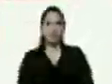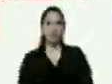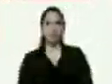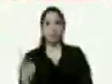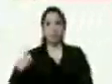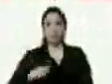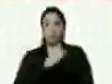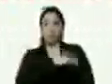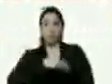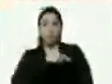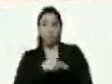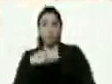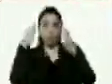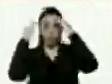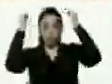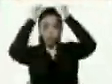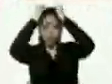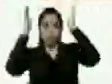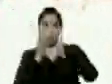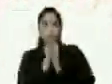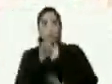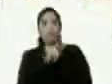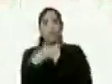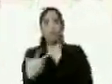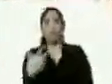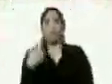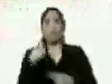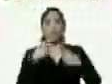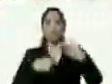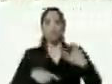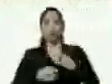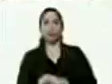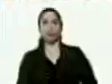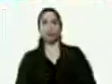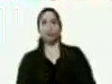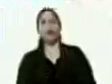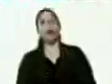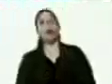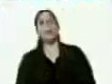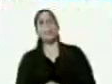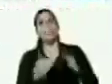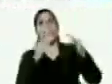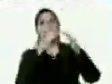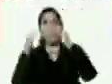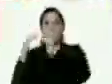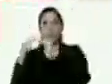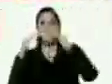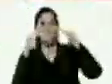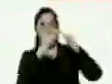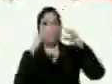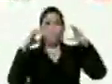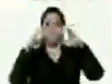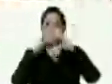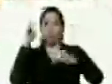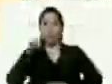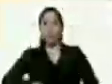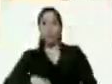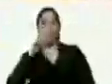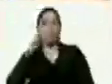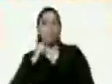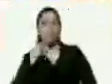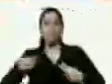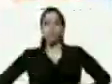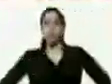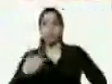misión de José Gregorio Hernández 23 casos en nuestro sector tenemos hogares de la patria 291 casos parto humanizado